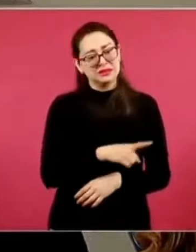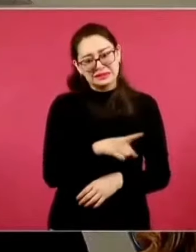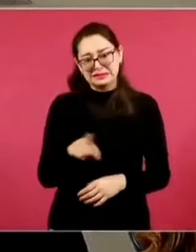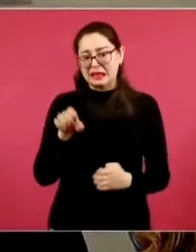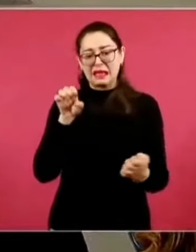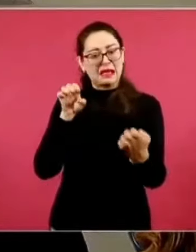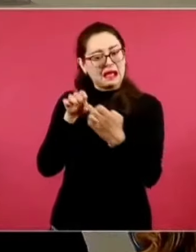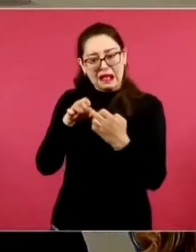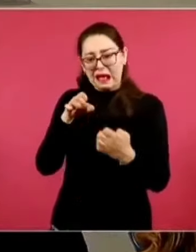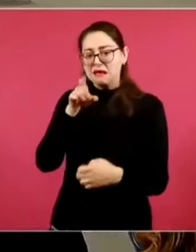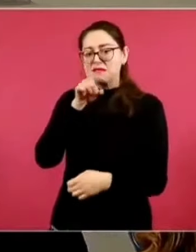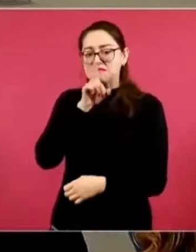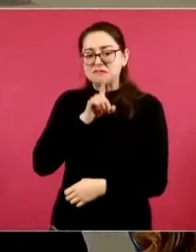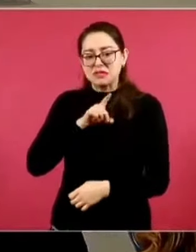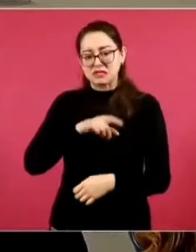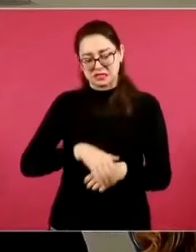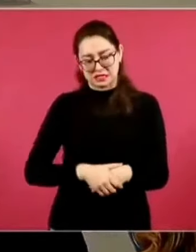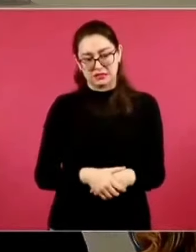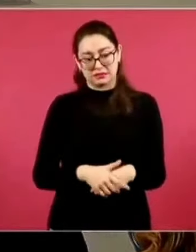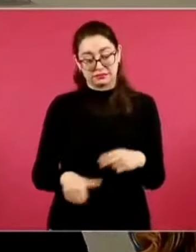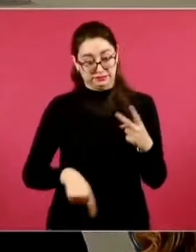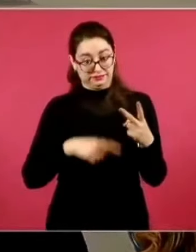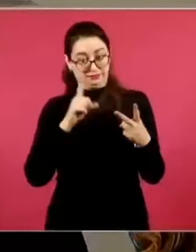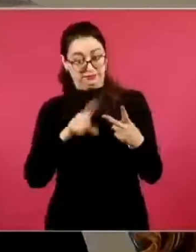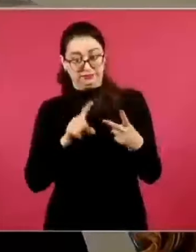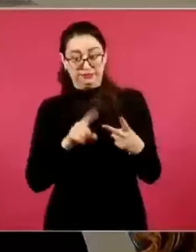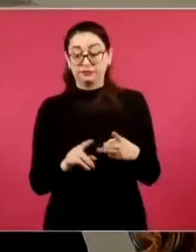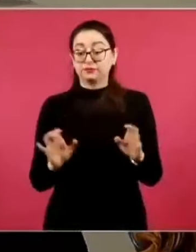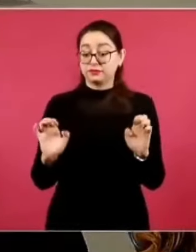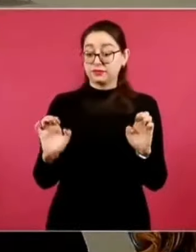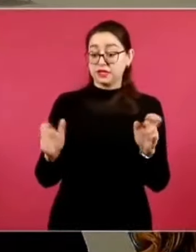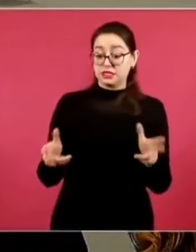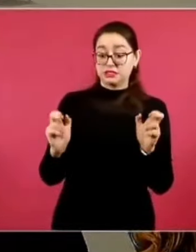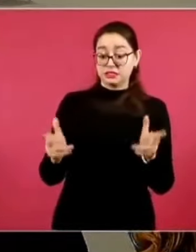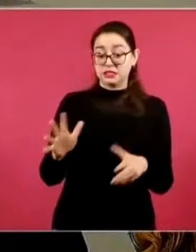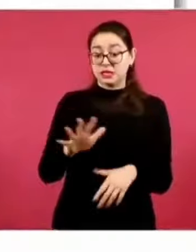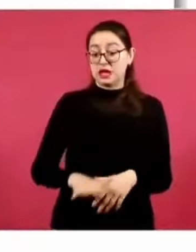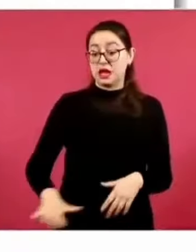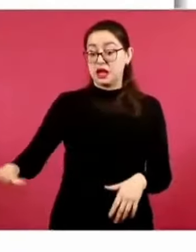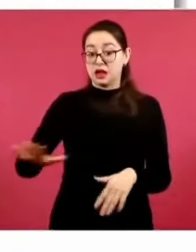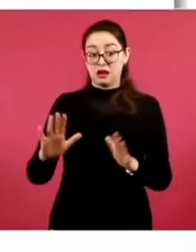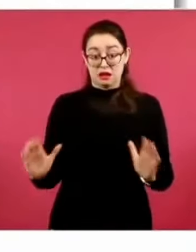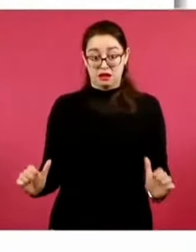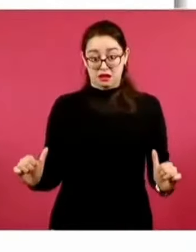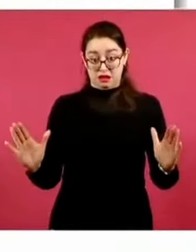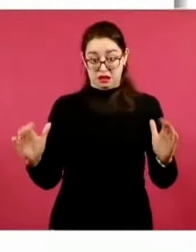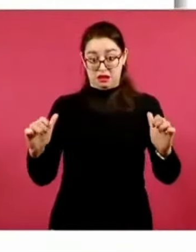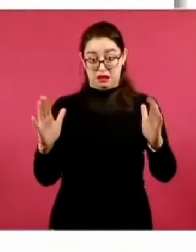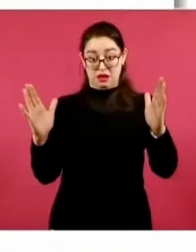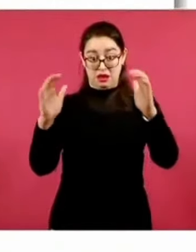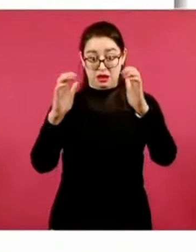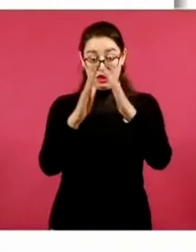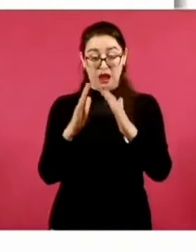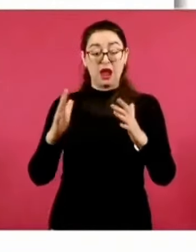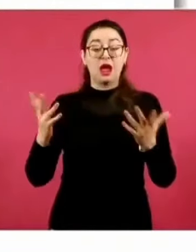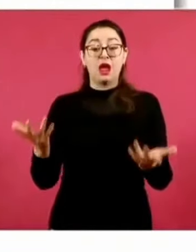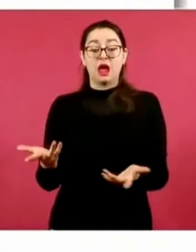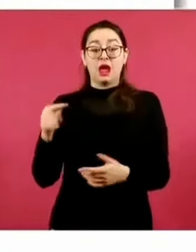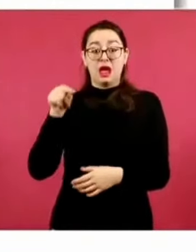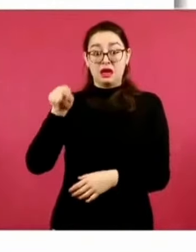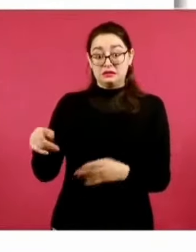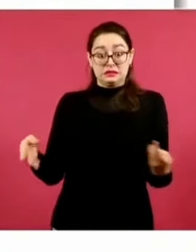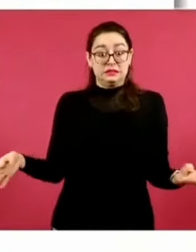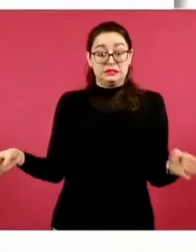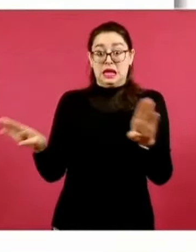Falso que zonas arqueológicas en Chiapas se encuentren cerradas por inseguridad. Hay una